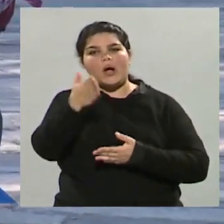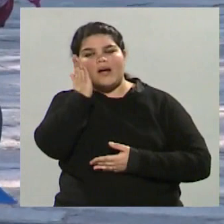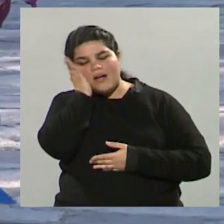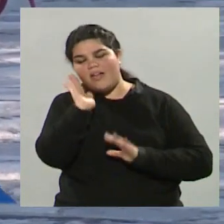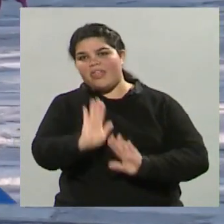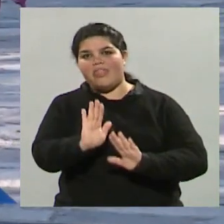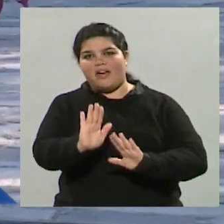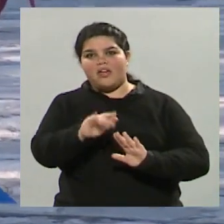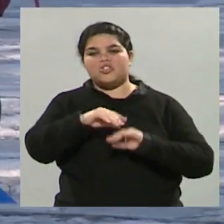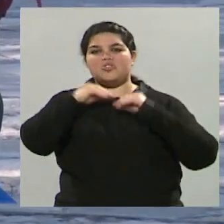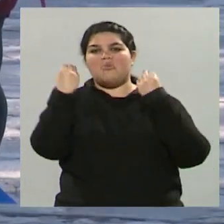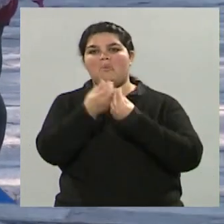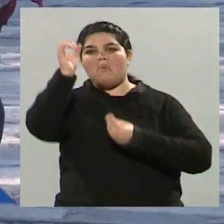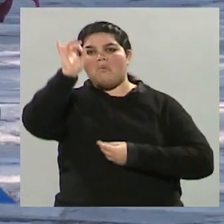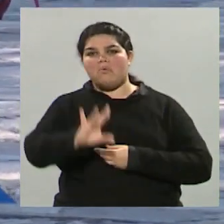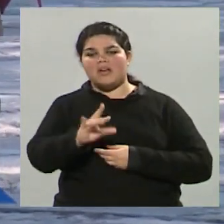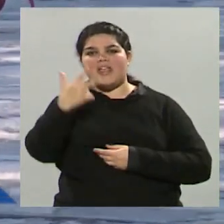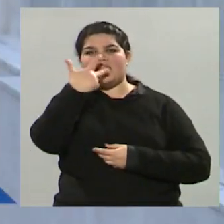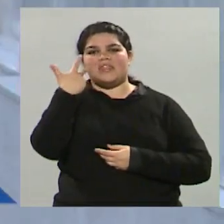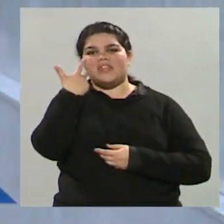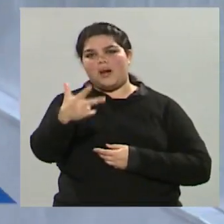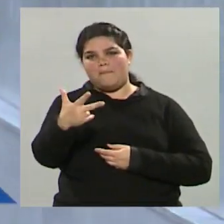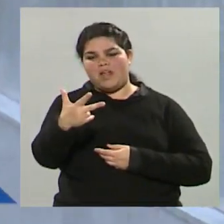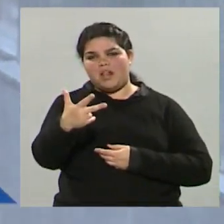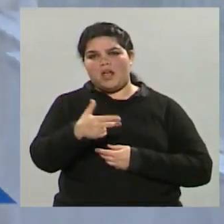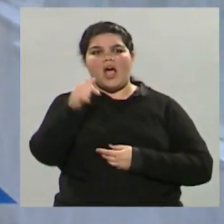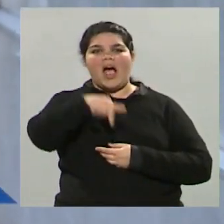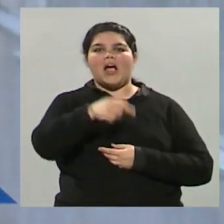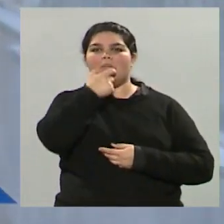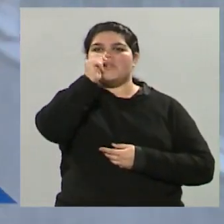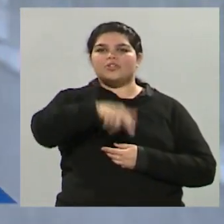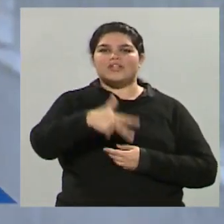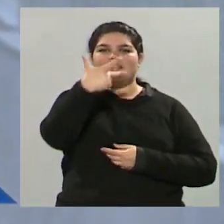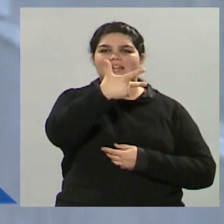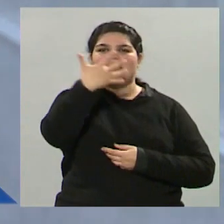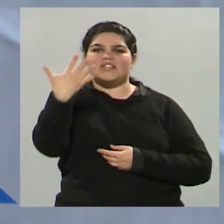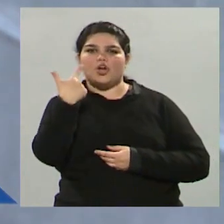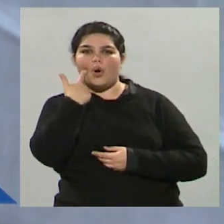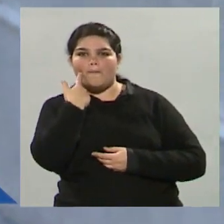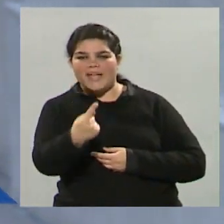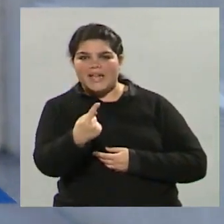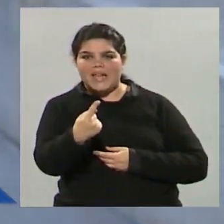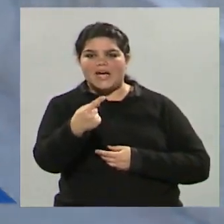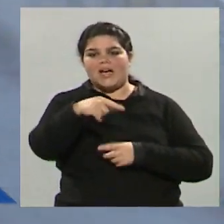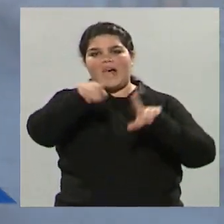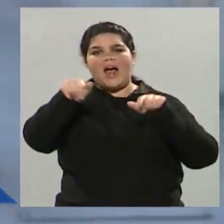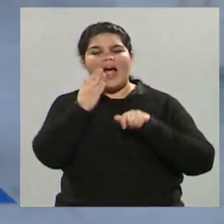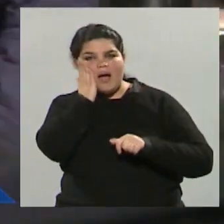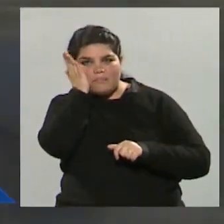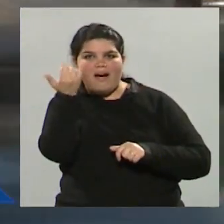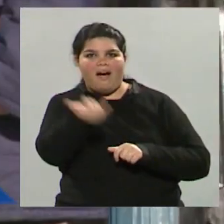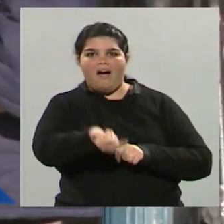afectado, son solamente 3.000 camas. La provincia de Mendoza tiene 35.000 camas en todo su territorio. Y